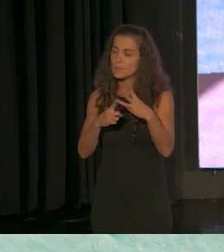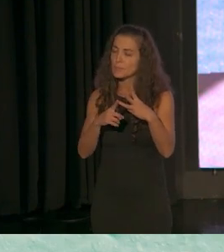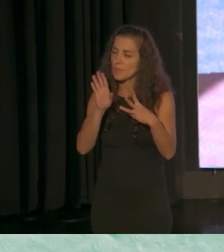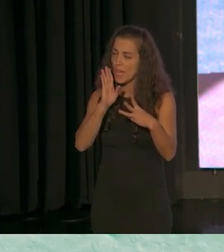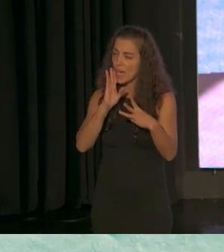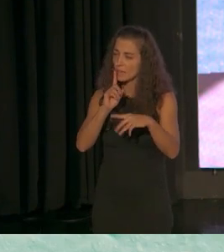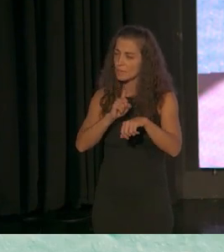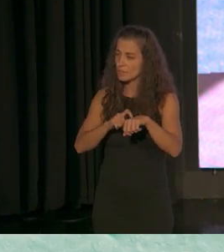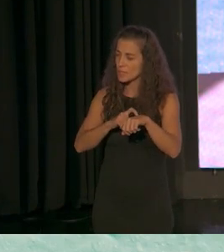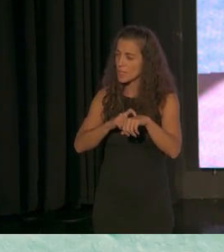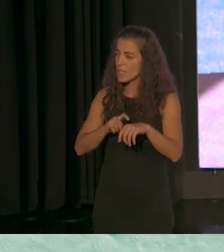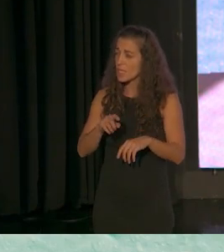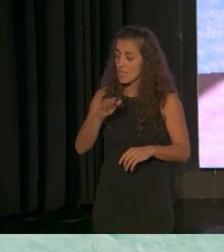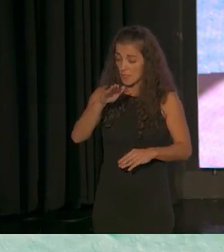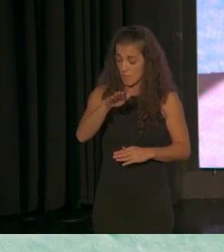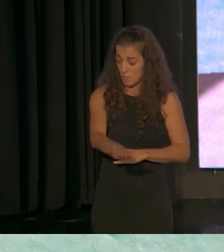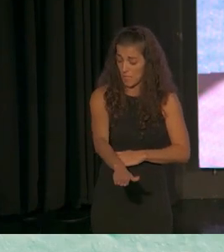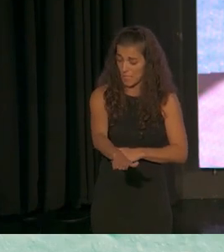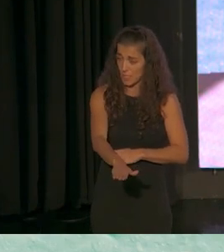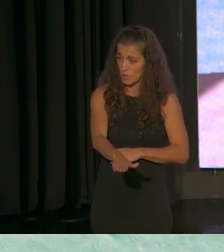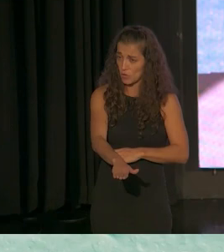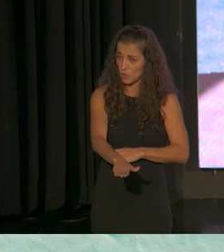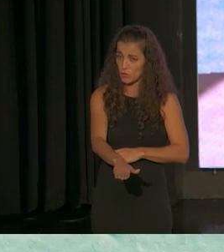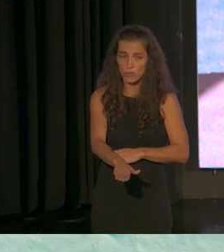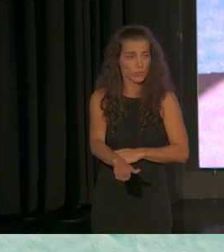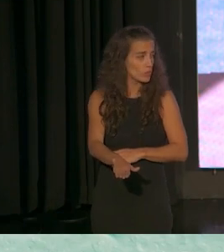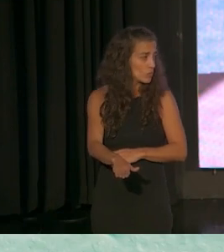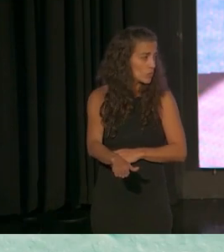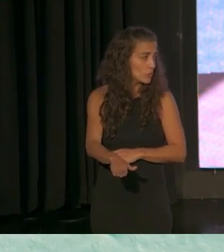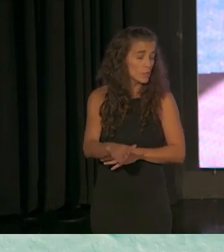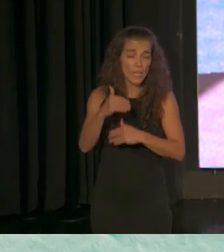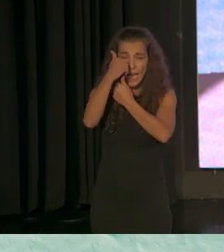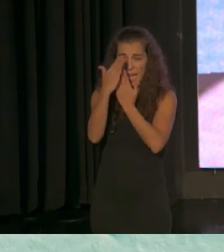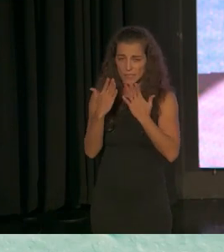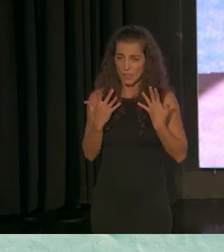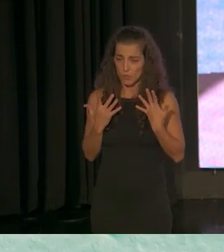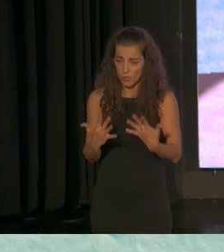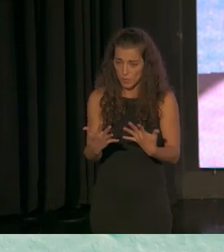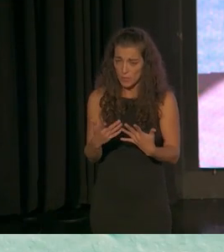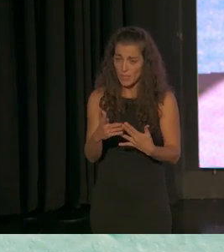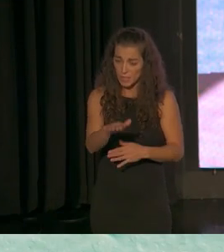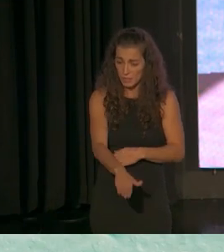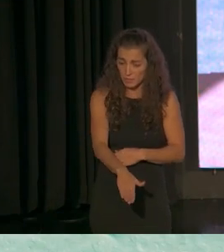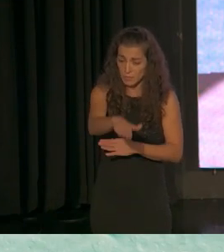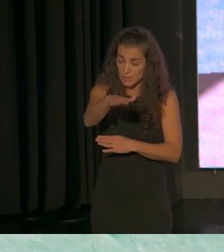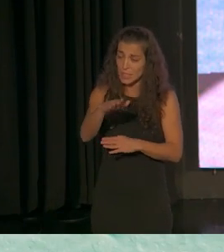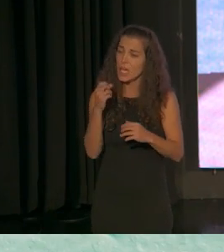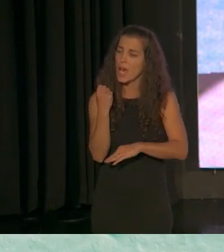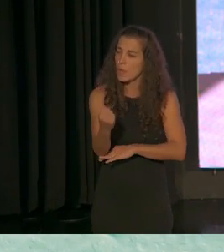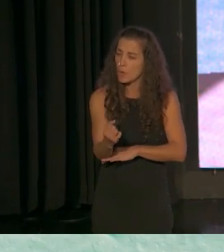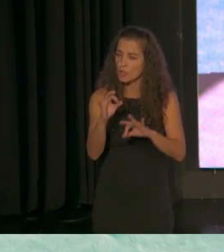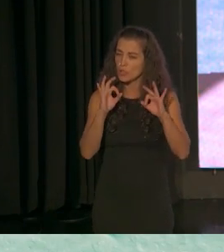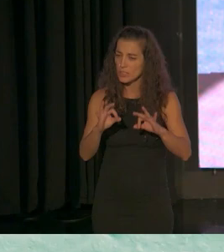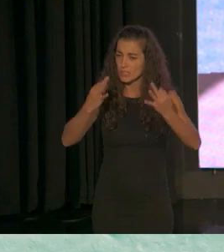que ya desde pequeños que desde pequeños y desde la sección temprana cuidar los apoyos informales cuidar los